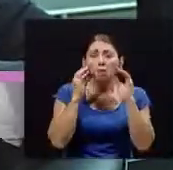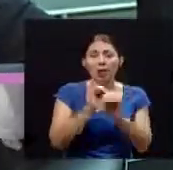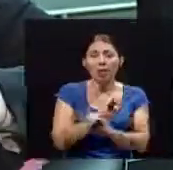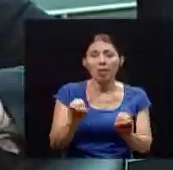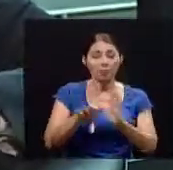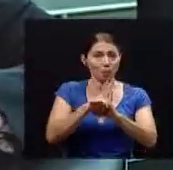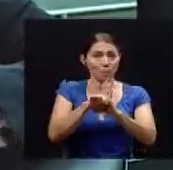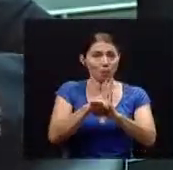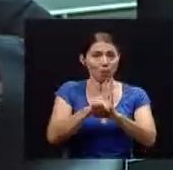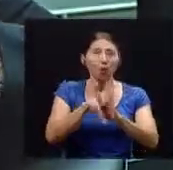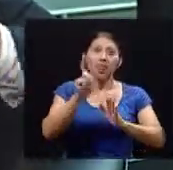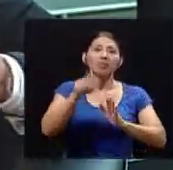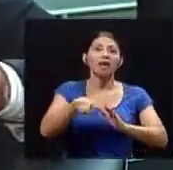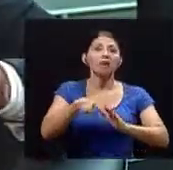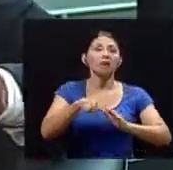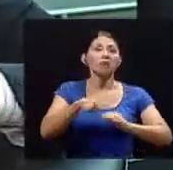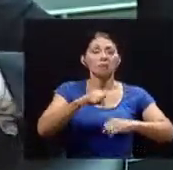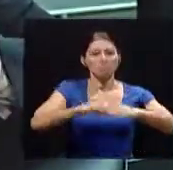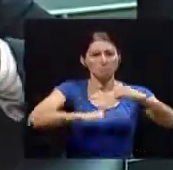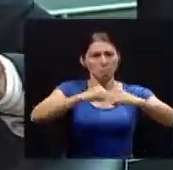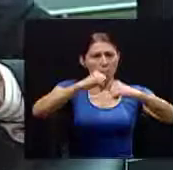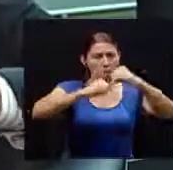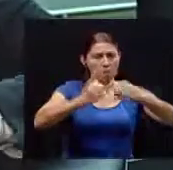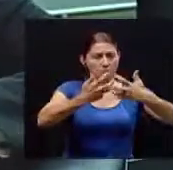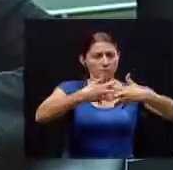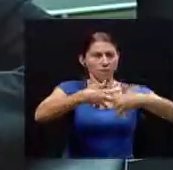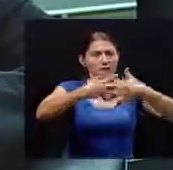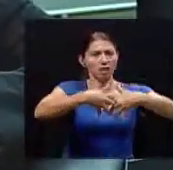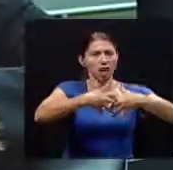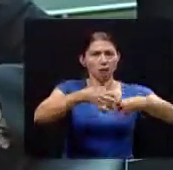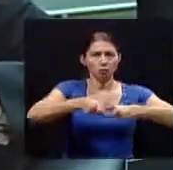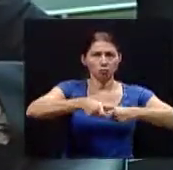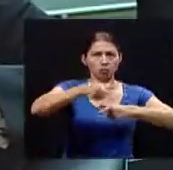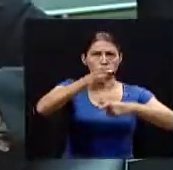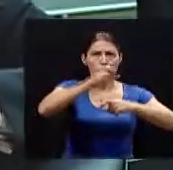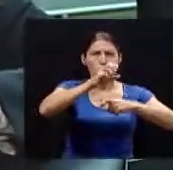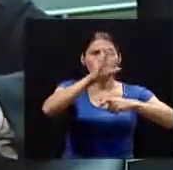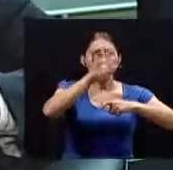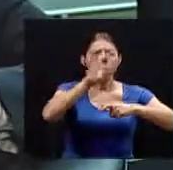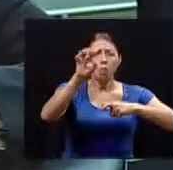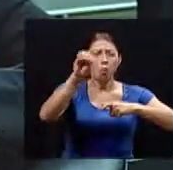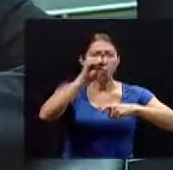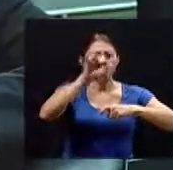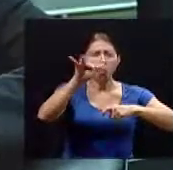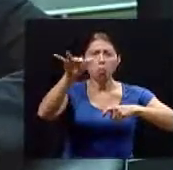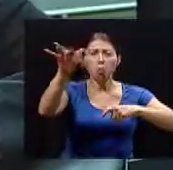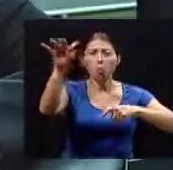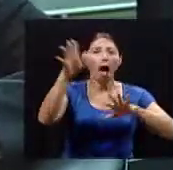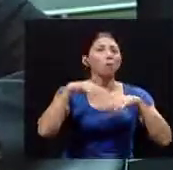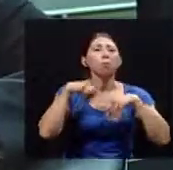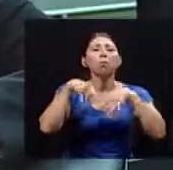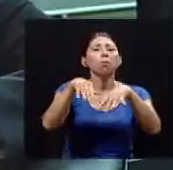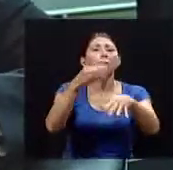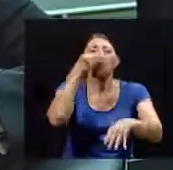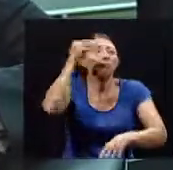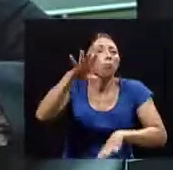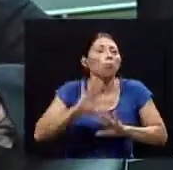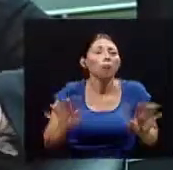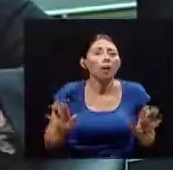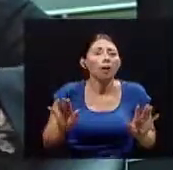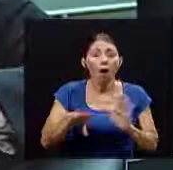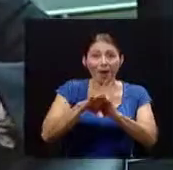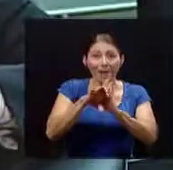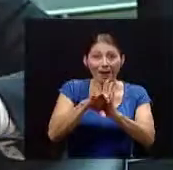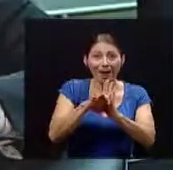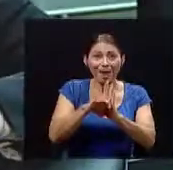fábrica y tirar el humo a la atmósfera no había problema. Si había que botar los desechos de las aguas